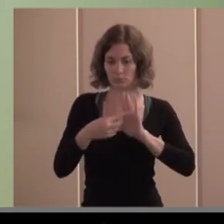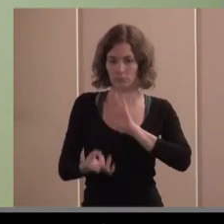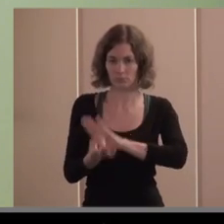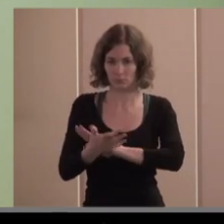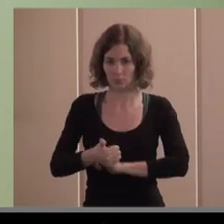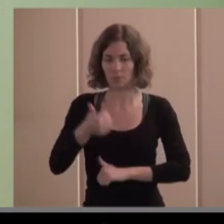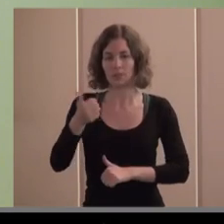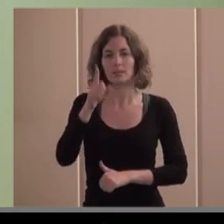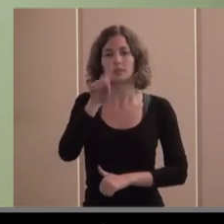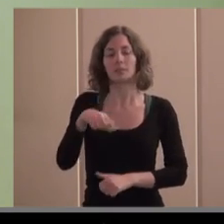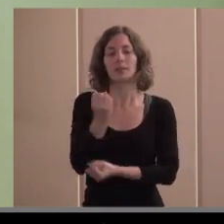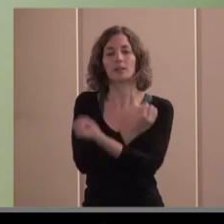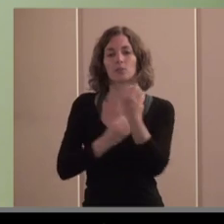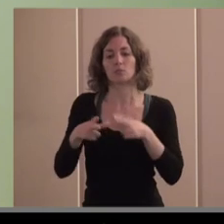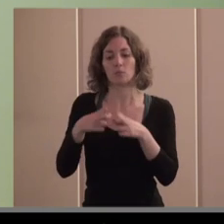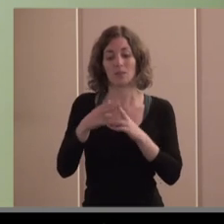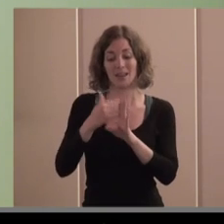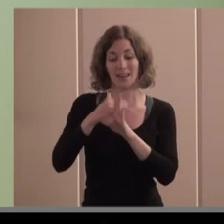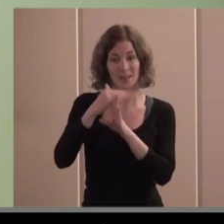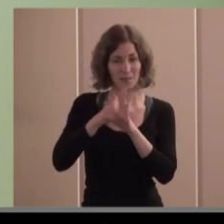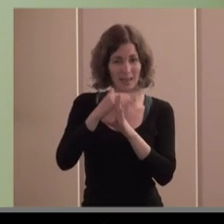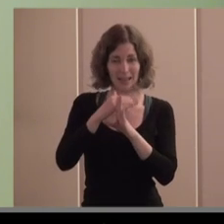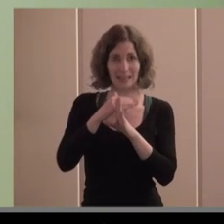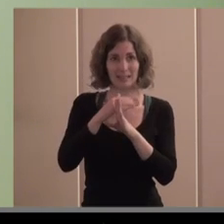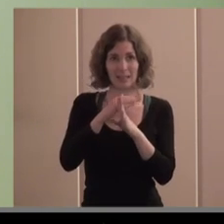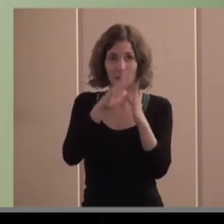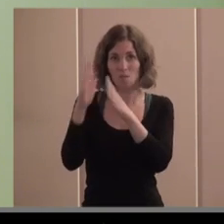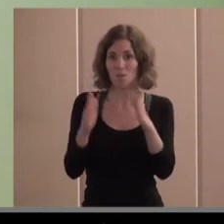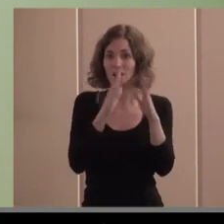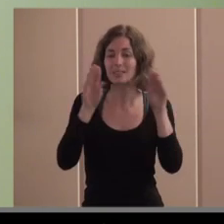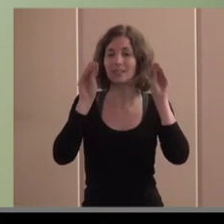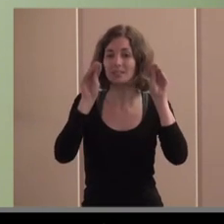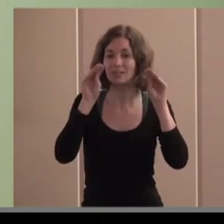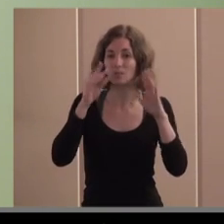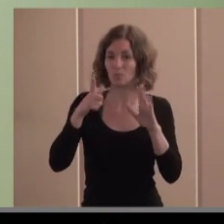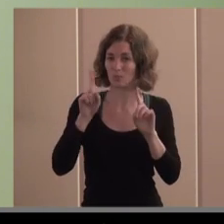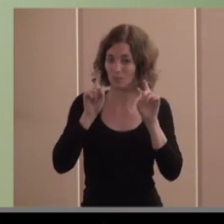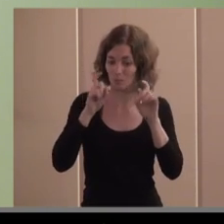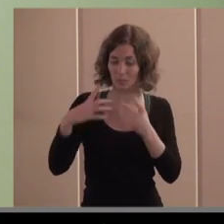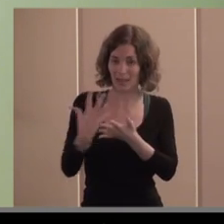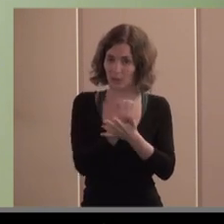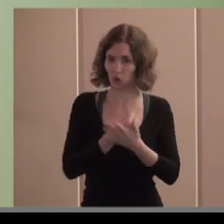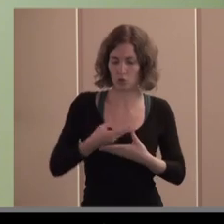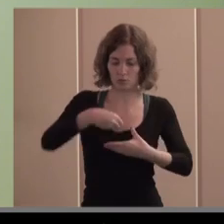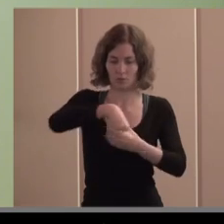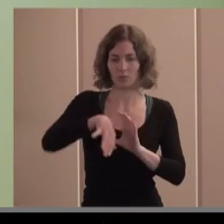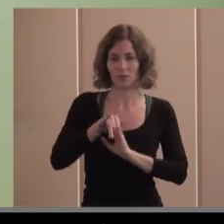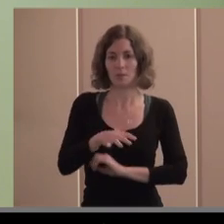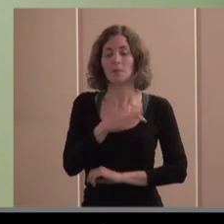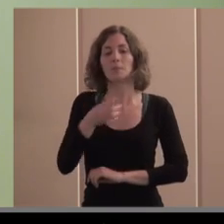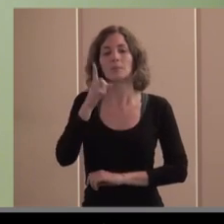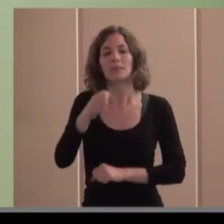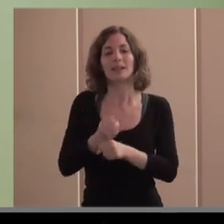en todos los niveles y fases de educación de todos los niveles formativos y por supuesto por seguir trabajando con una mayor